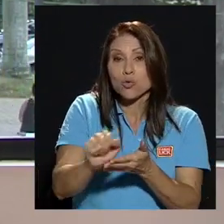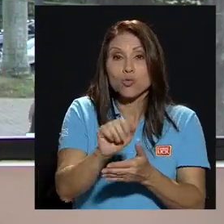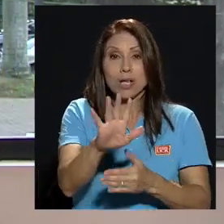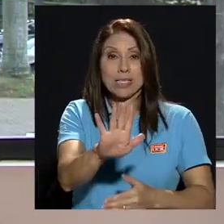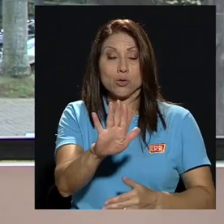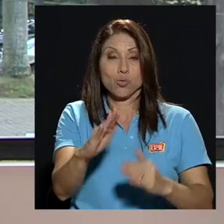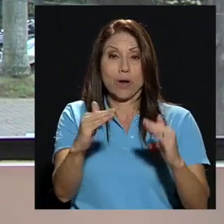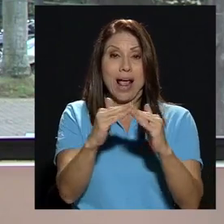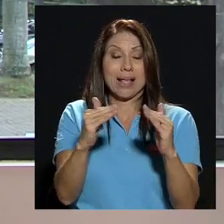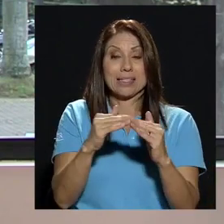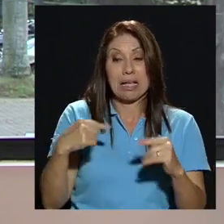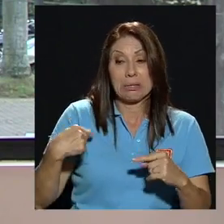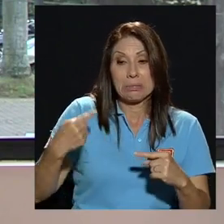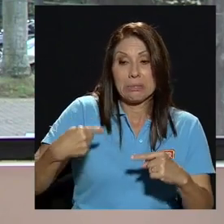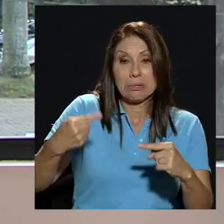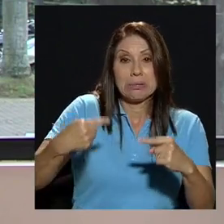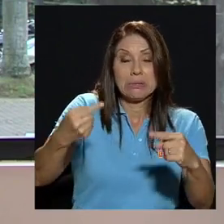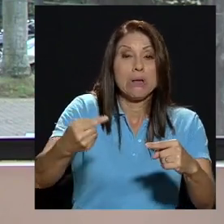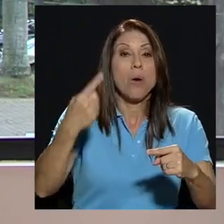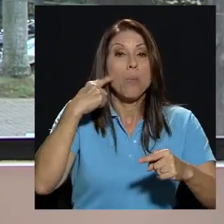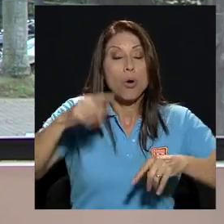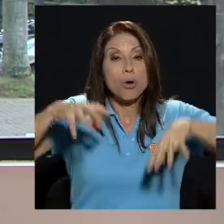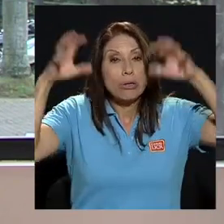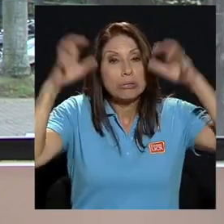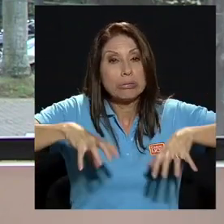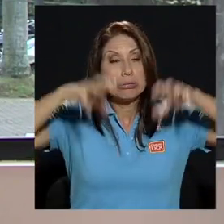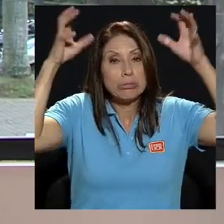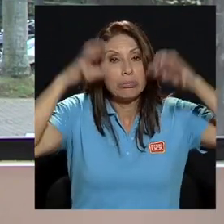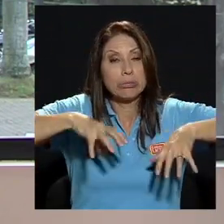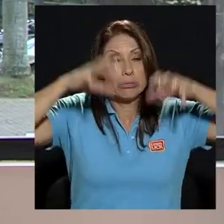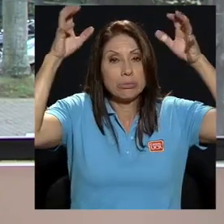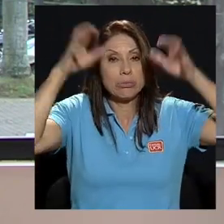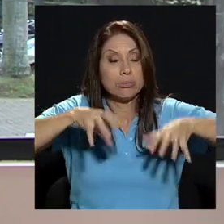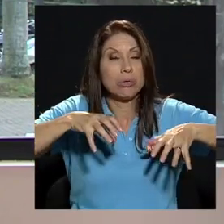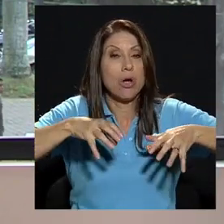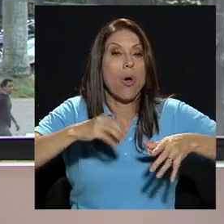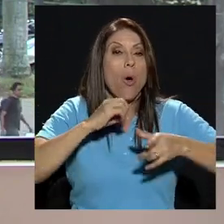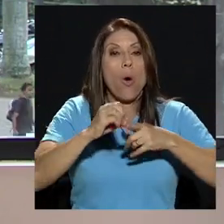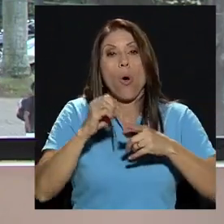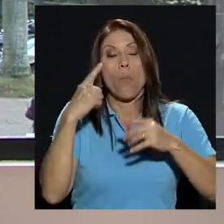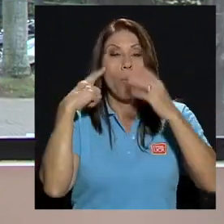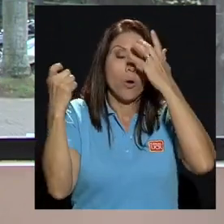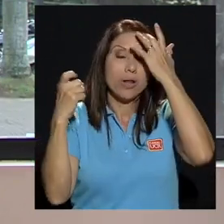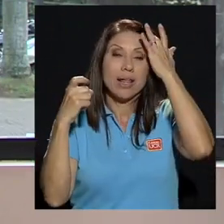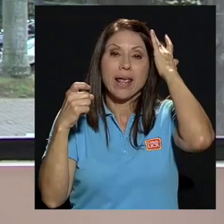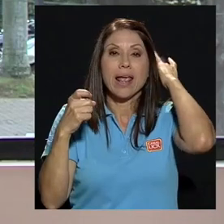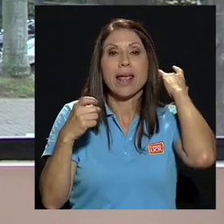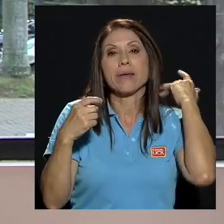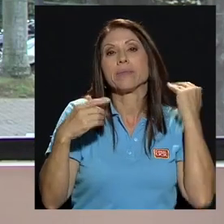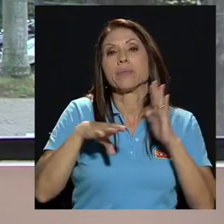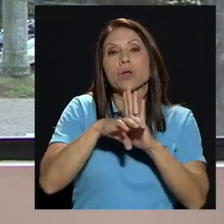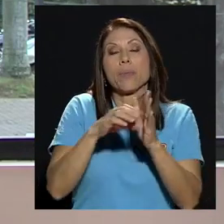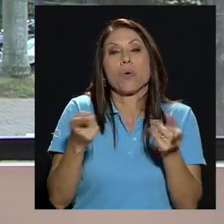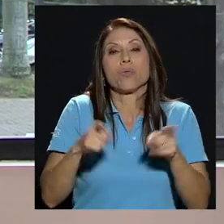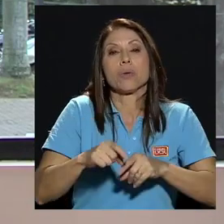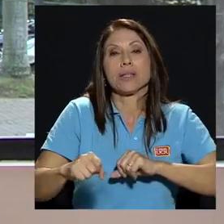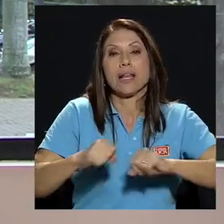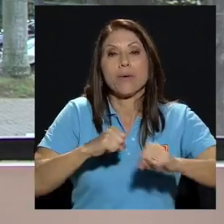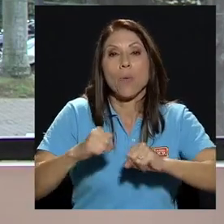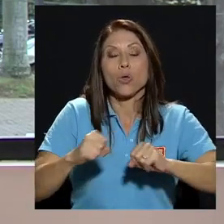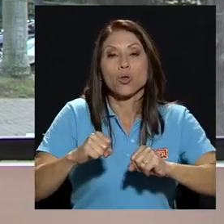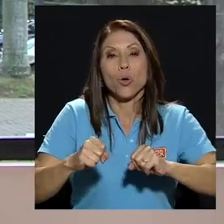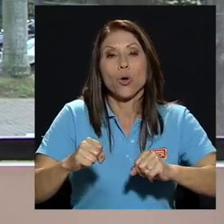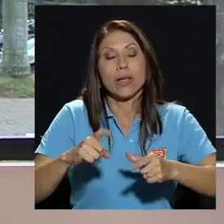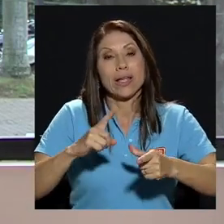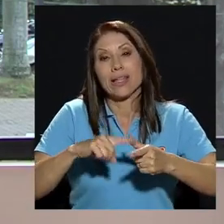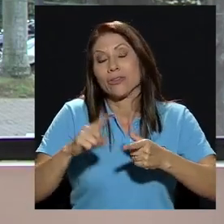años porque por lluvias intensas se falseó la fundación o porque por un terremoto la casa se le